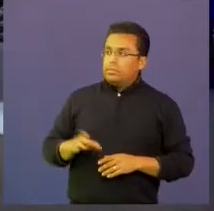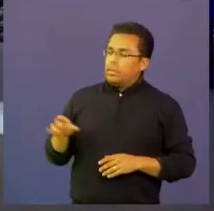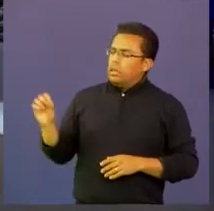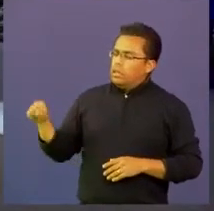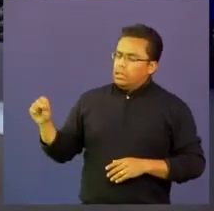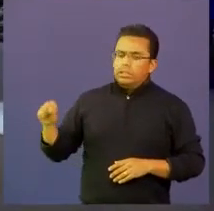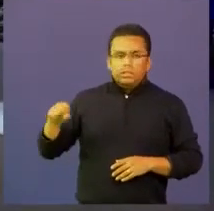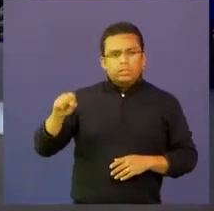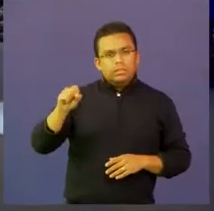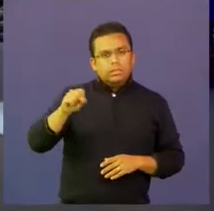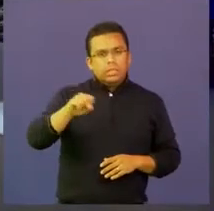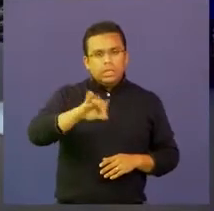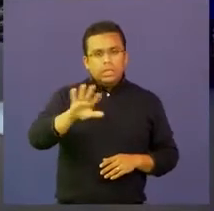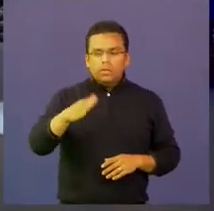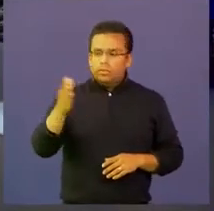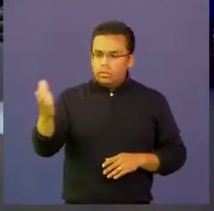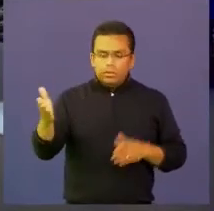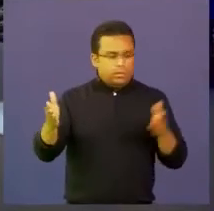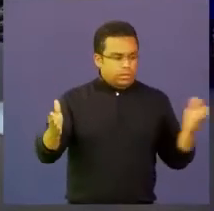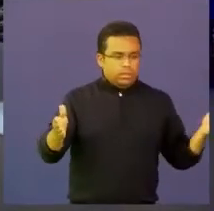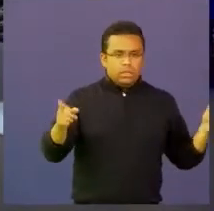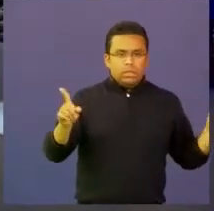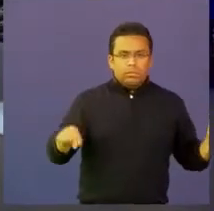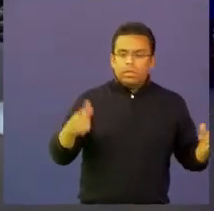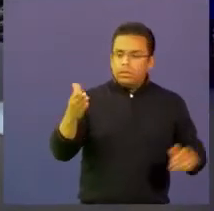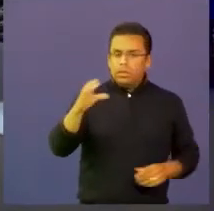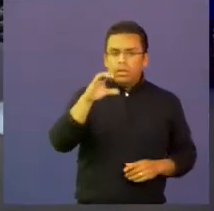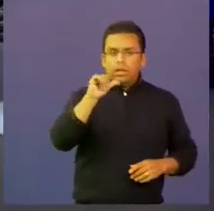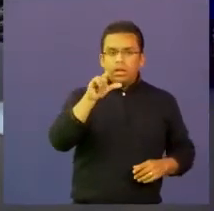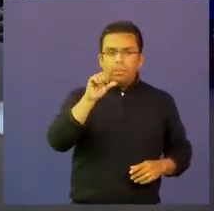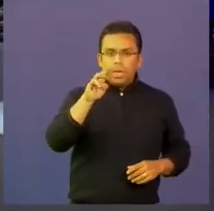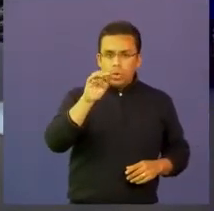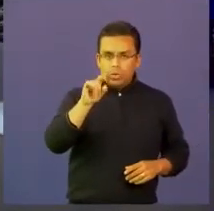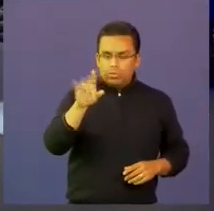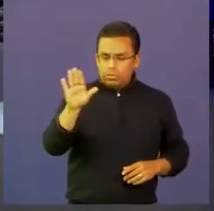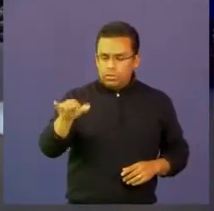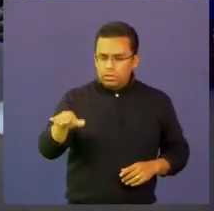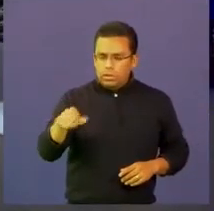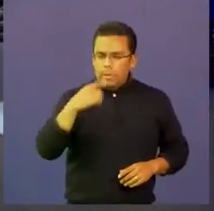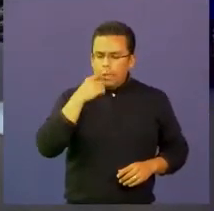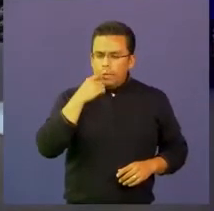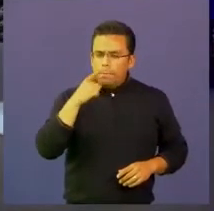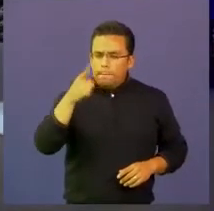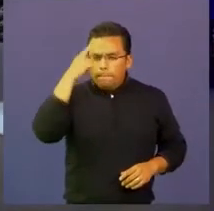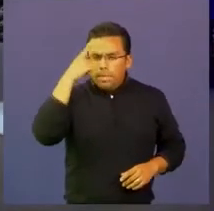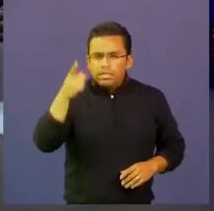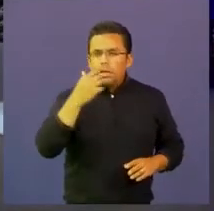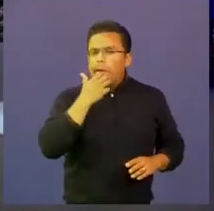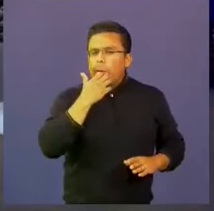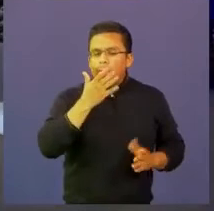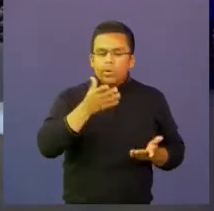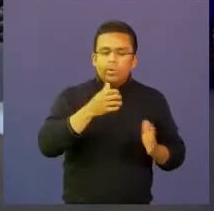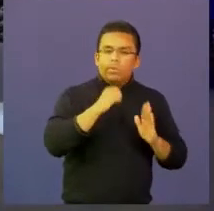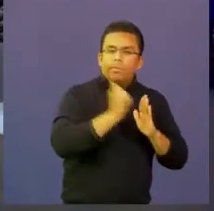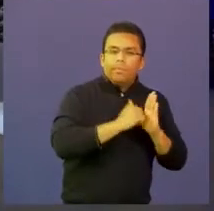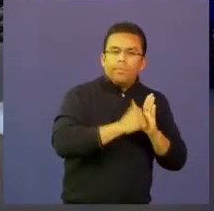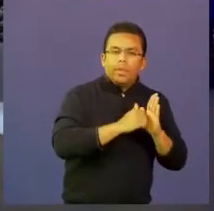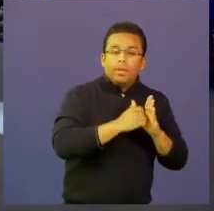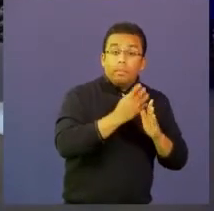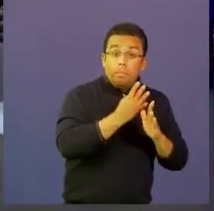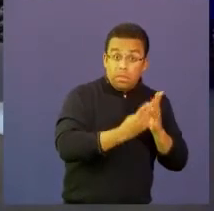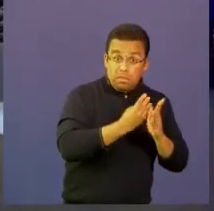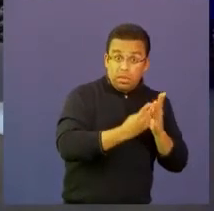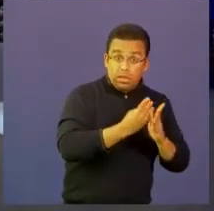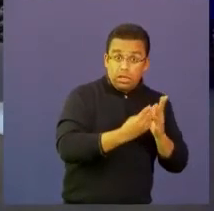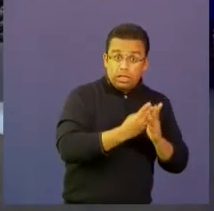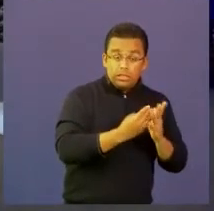capitán y le paso la posta a Camilo usted no cree que precisamente asignaturas como las matemáticas tienen